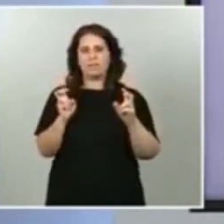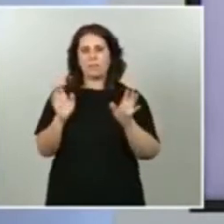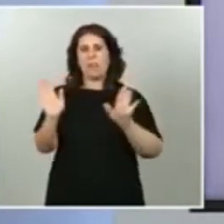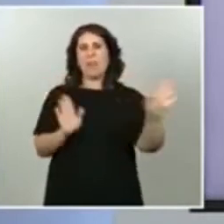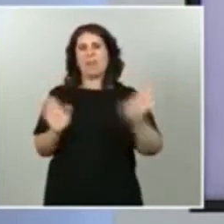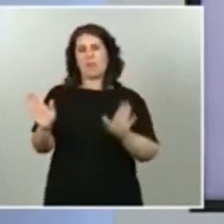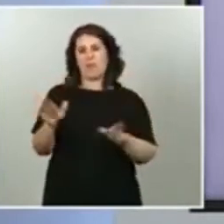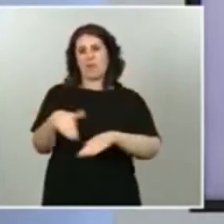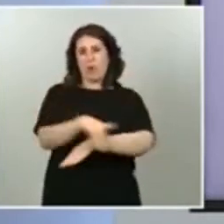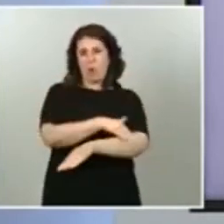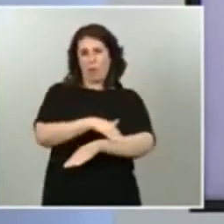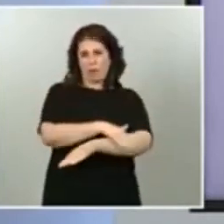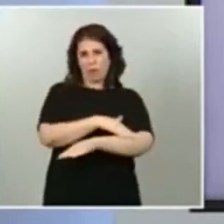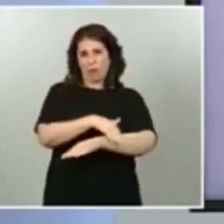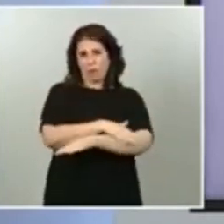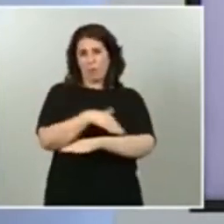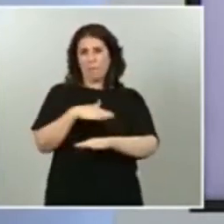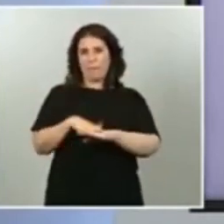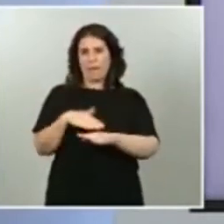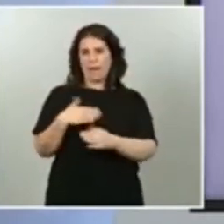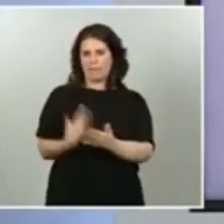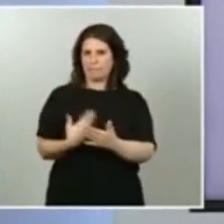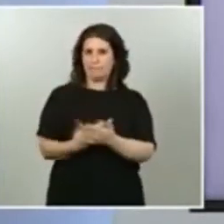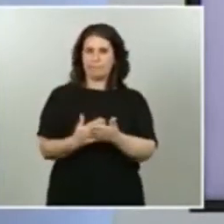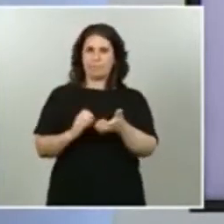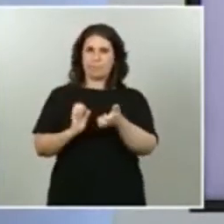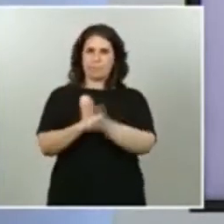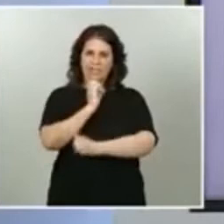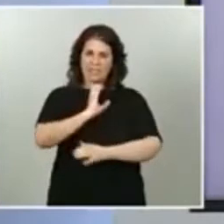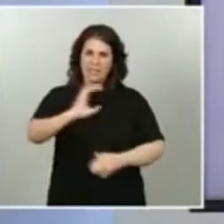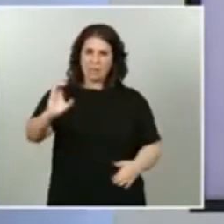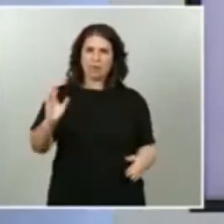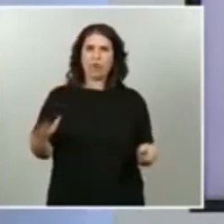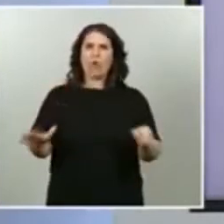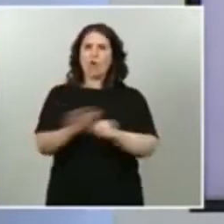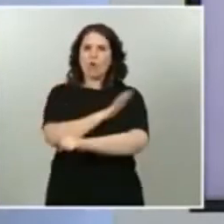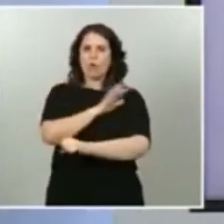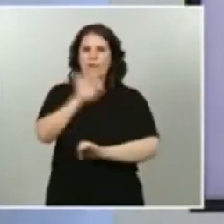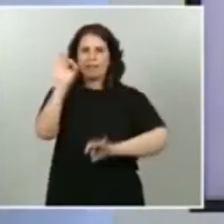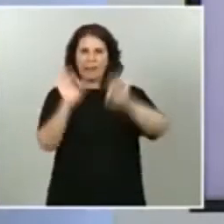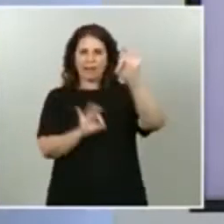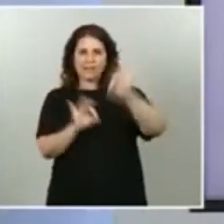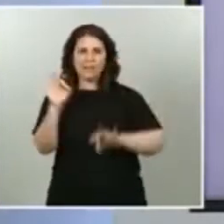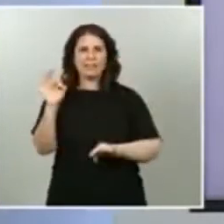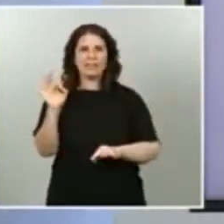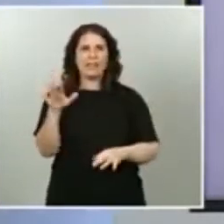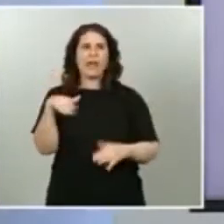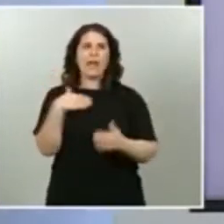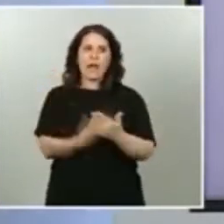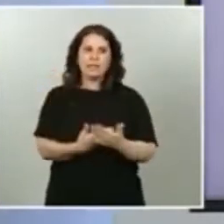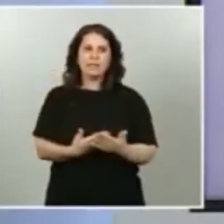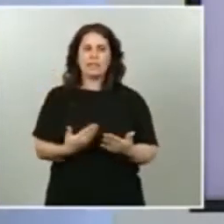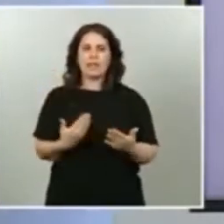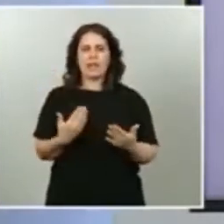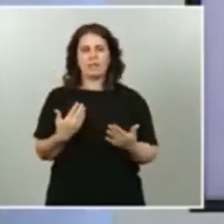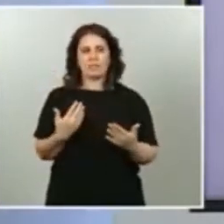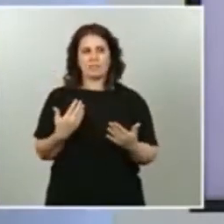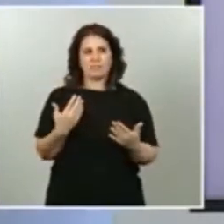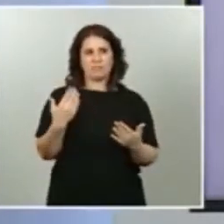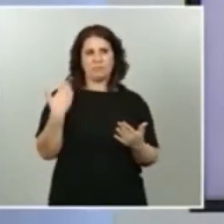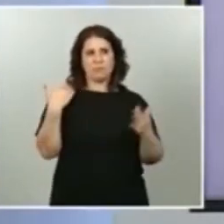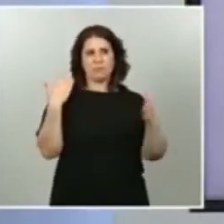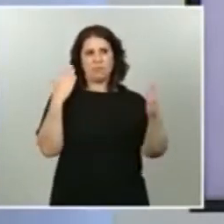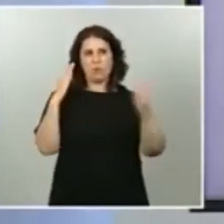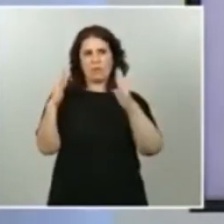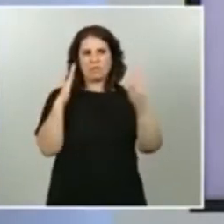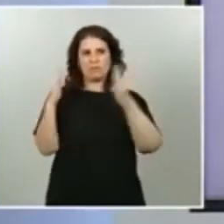avalando esos préstamos, cubriendo el coste de los intereses, incluso en un momento dado. Que no